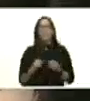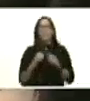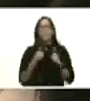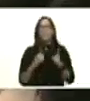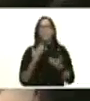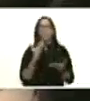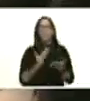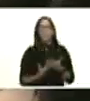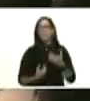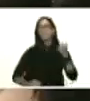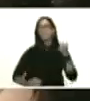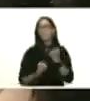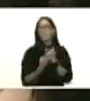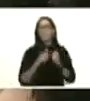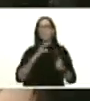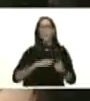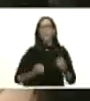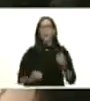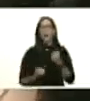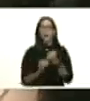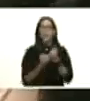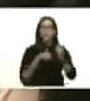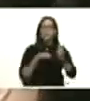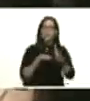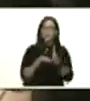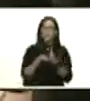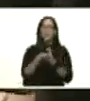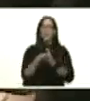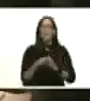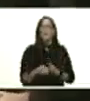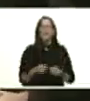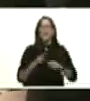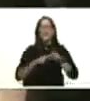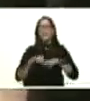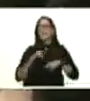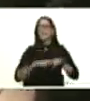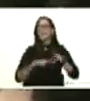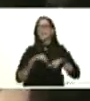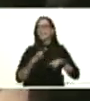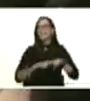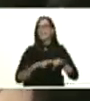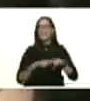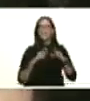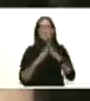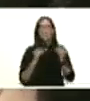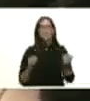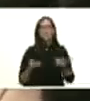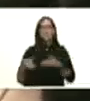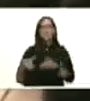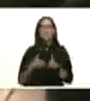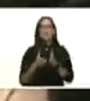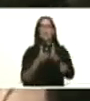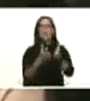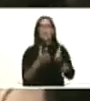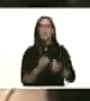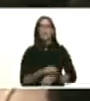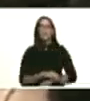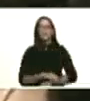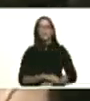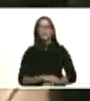estamos avanzando como estamos avanzando en la reconstrucción de toda la vía que va desde Valera